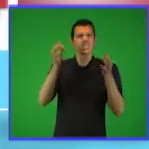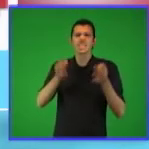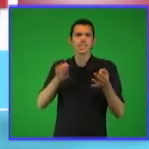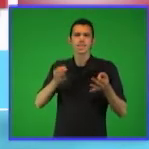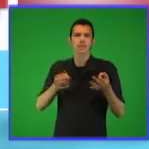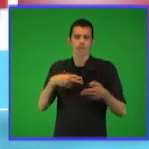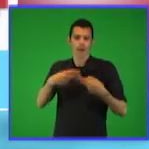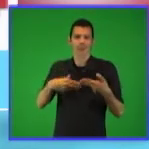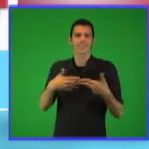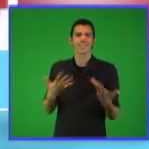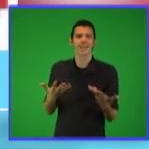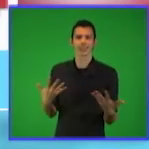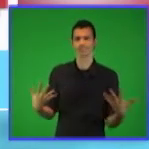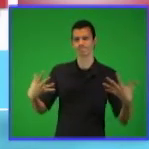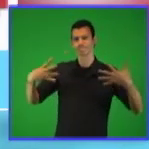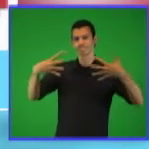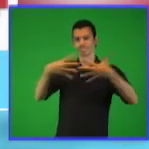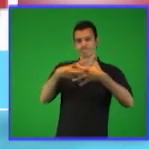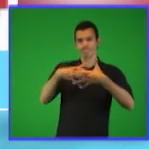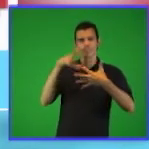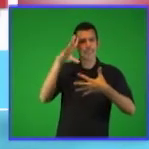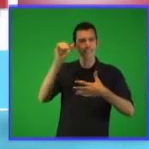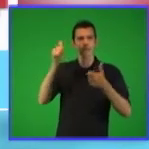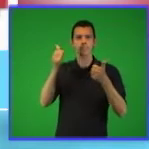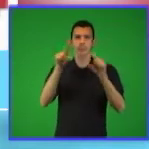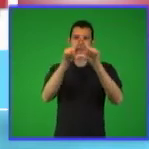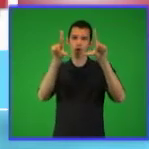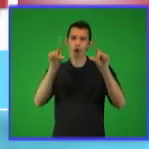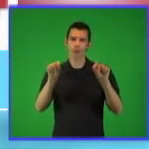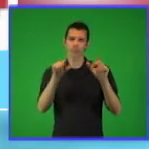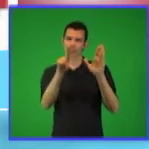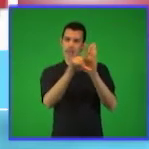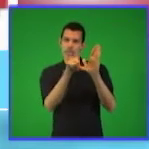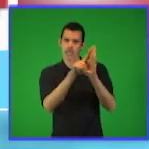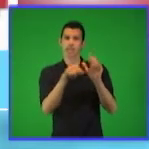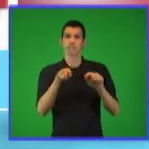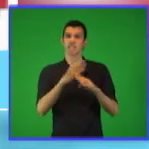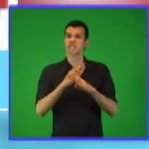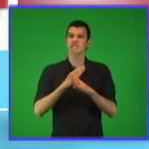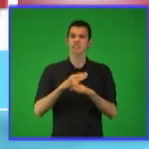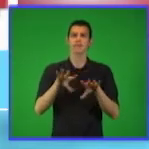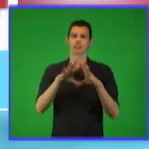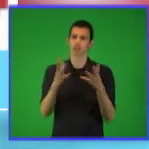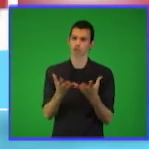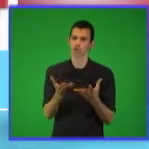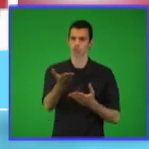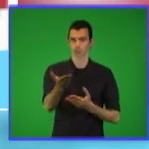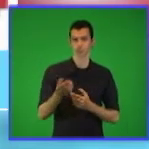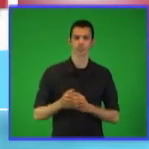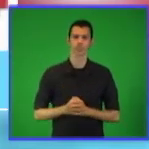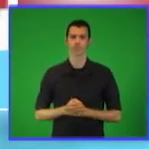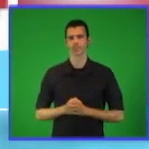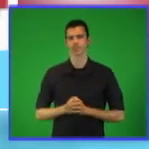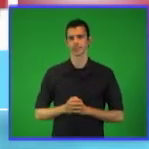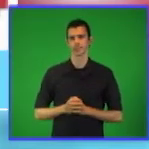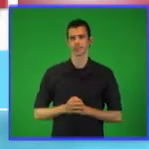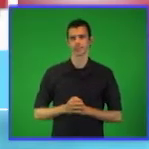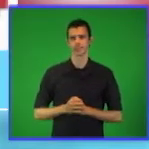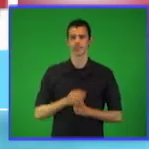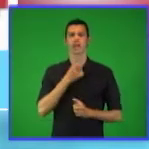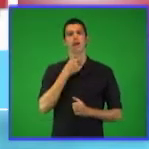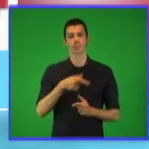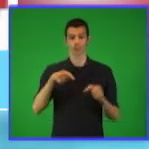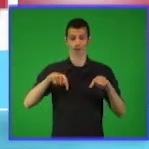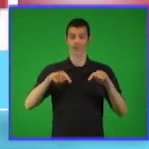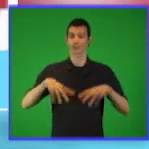a su significado. Este es uno de los casos. Noten que cuando se comprende el